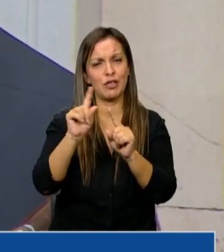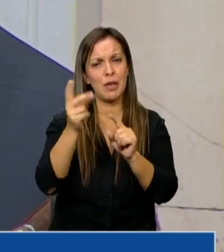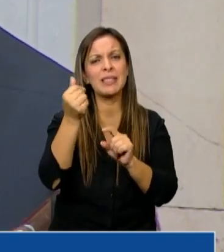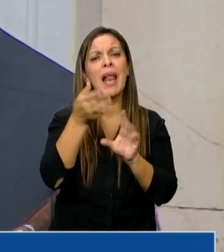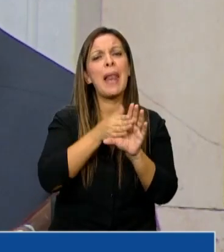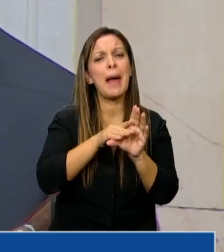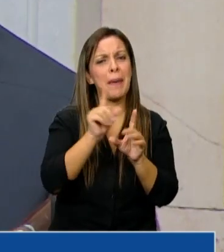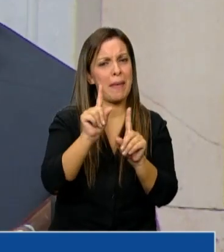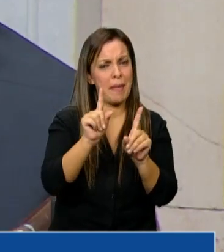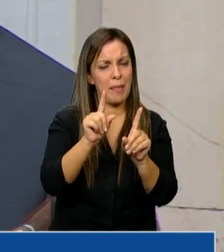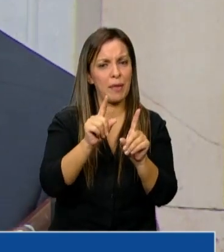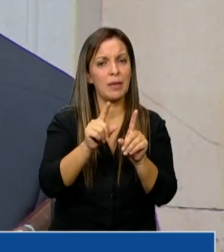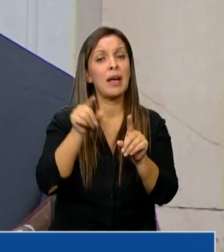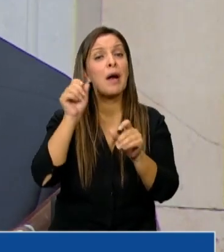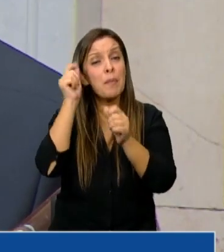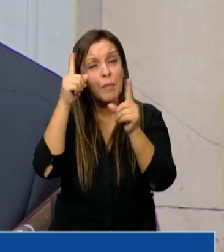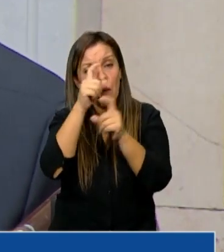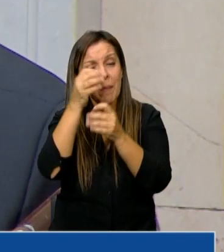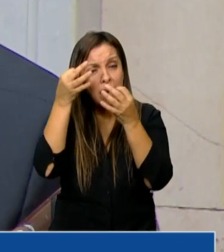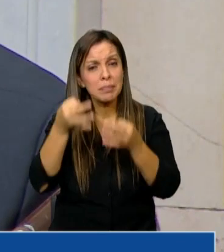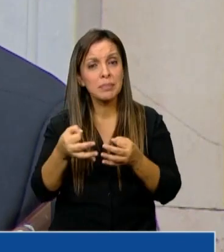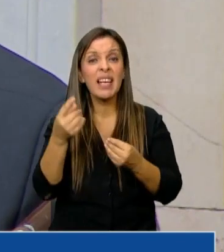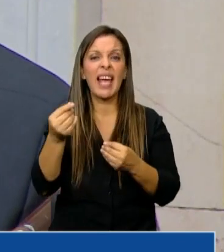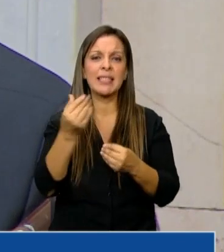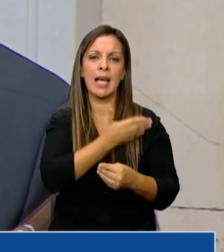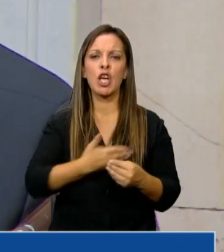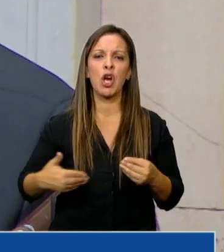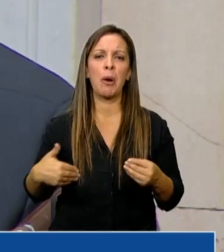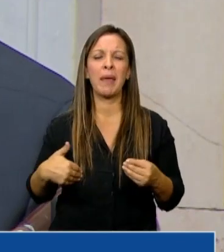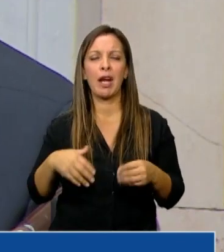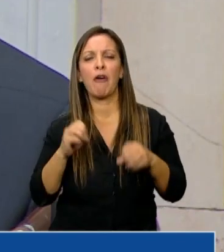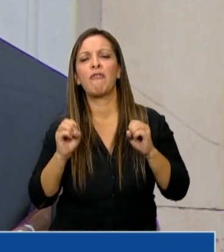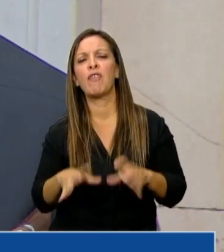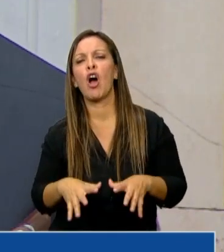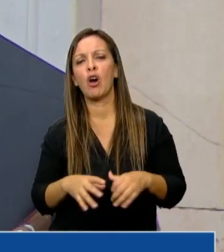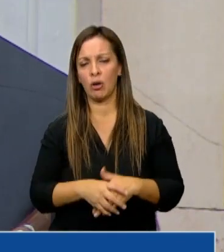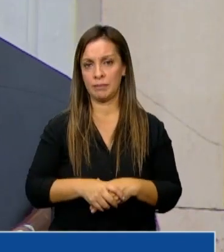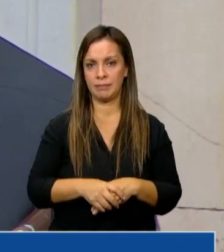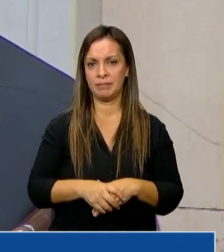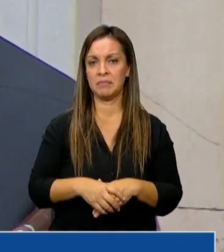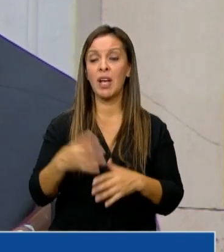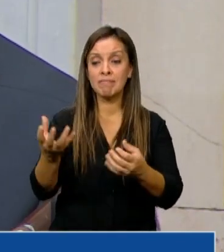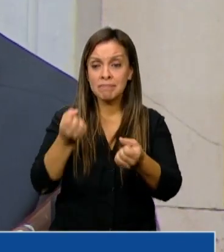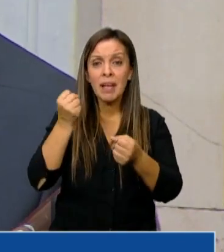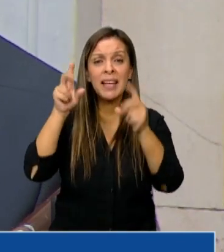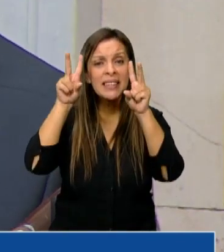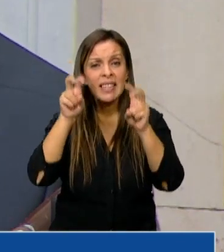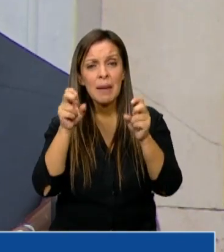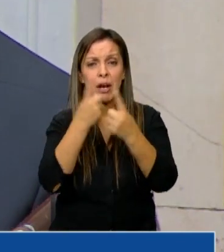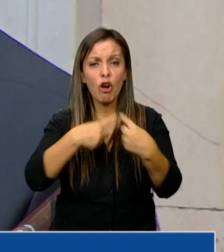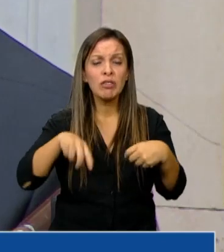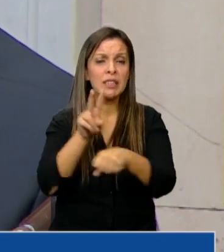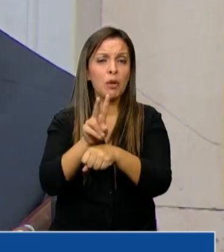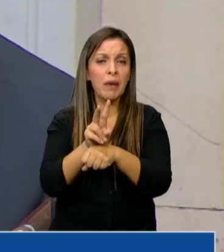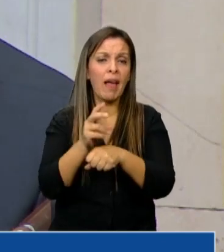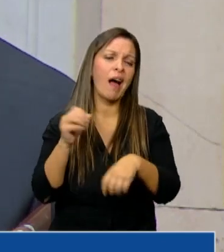lavado de activos. El problema de Rosario es la tibieza gubernamental con la cual se toman los temas y se estudian los temas de seguridad.